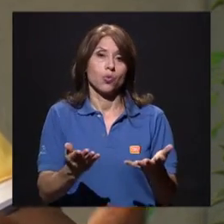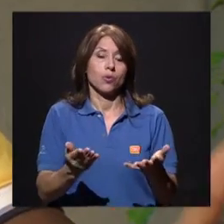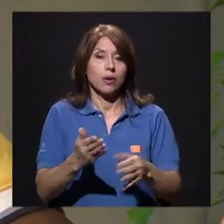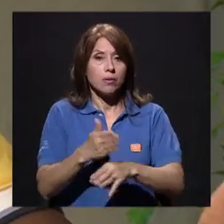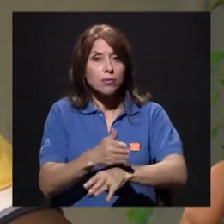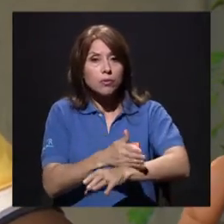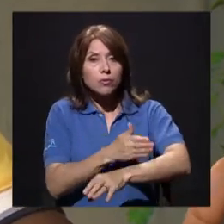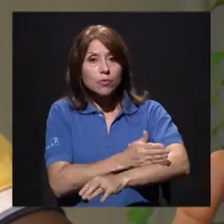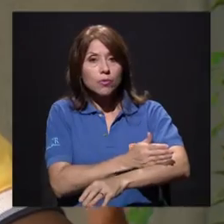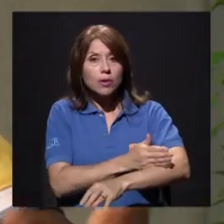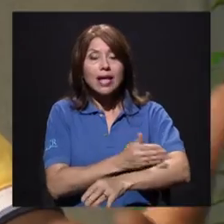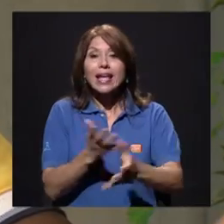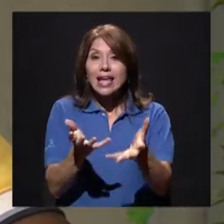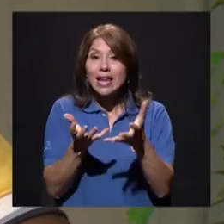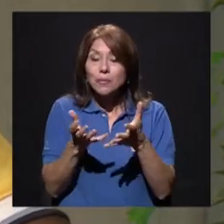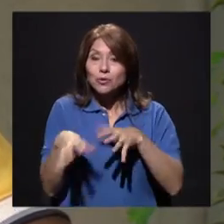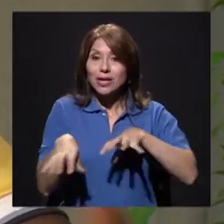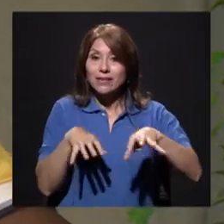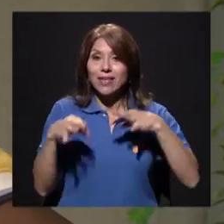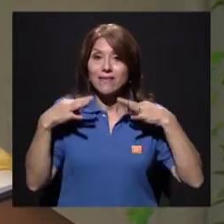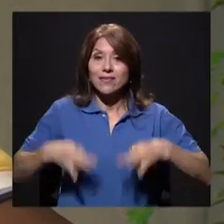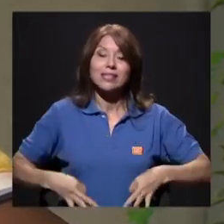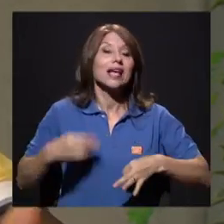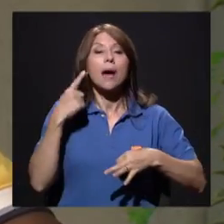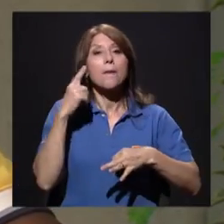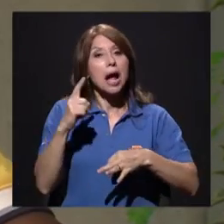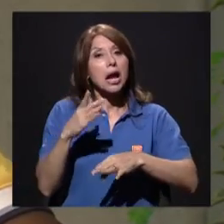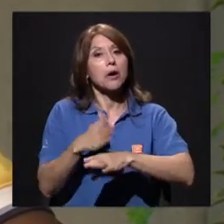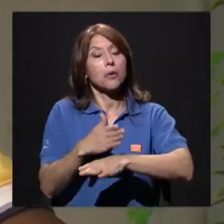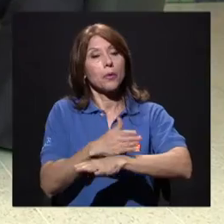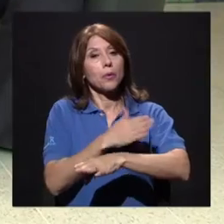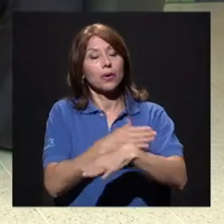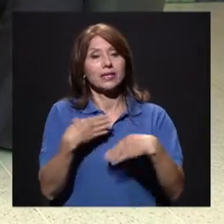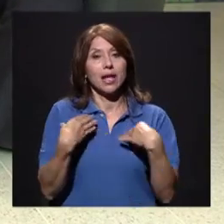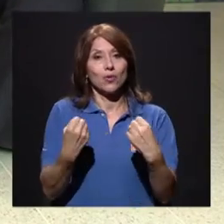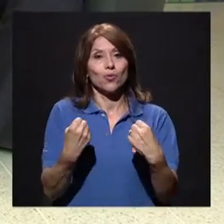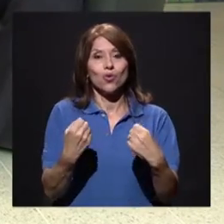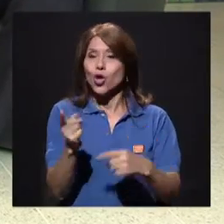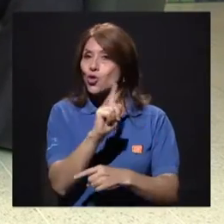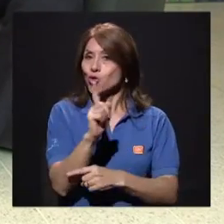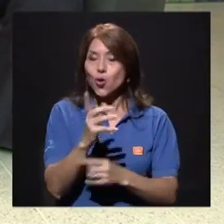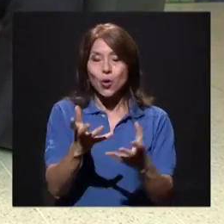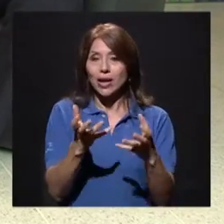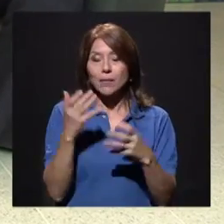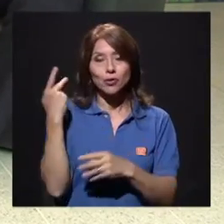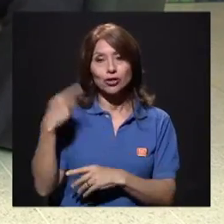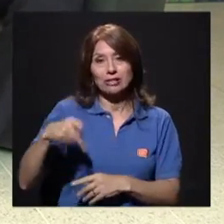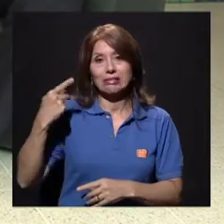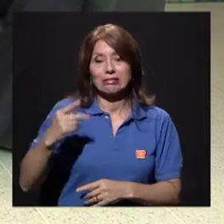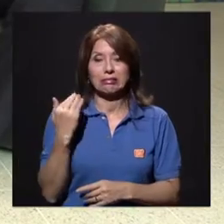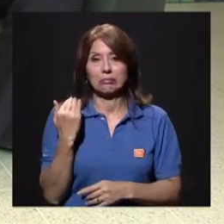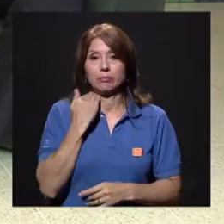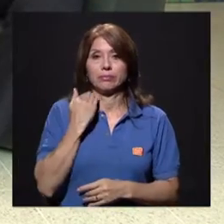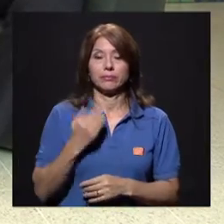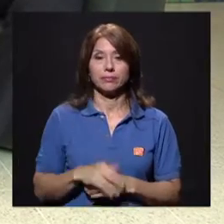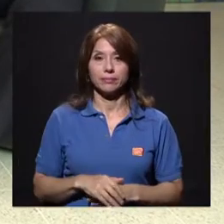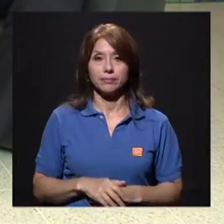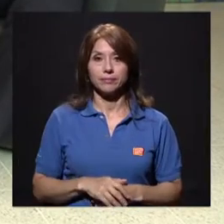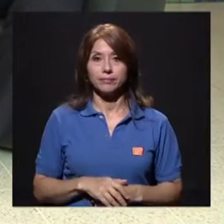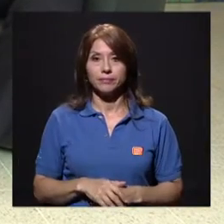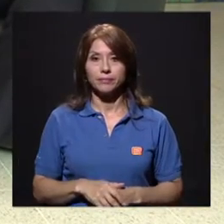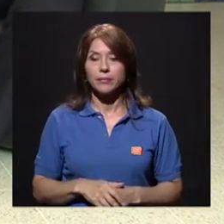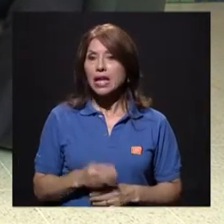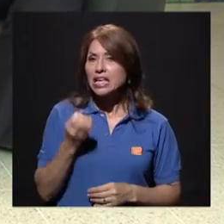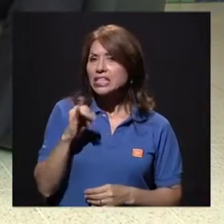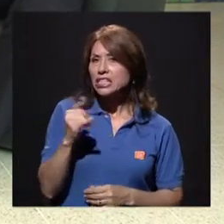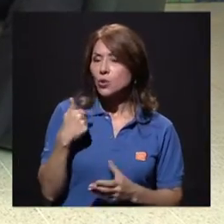física como salud y no para poner en riesgo la salud. Yo quería preguntarle, profesor, si uno lo quisiera ver en